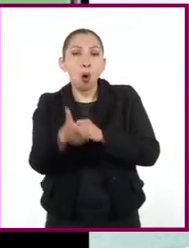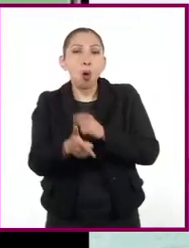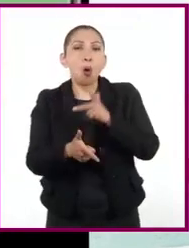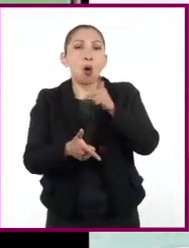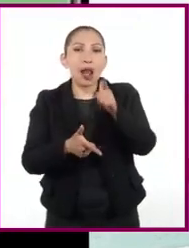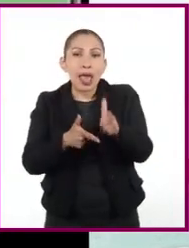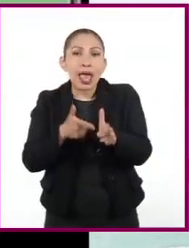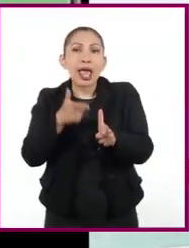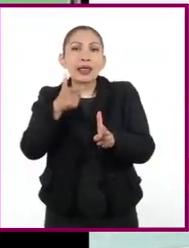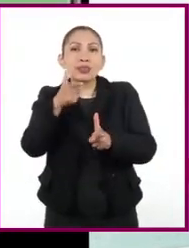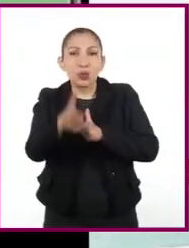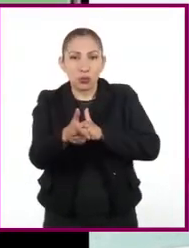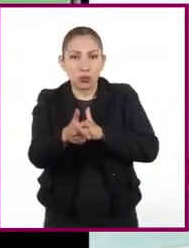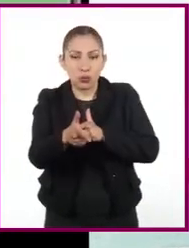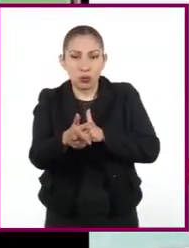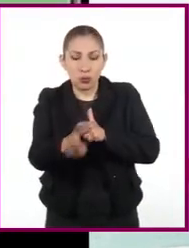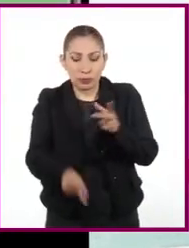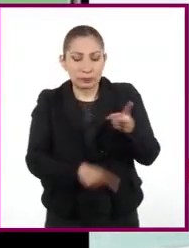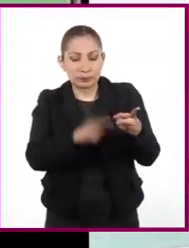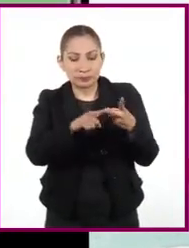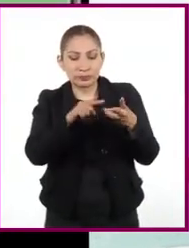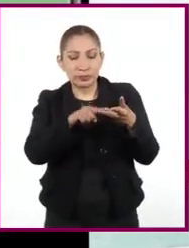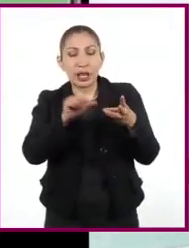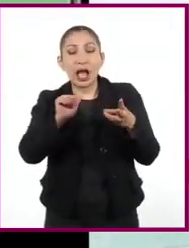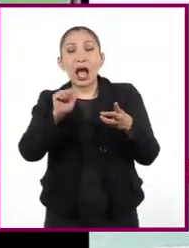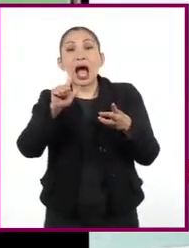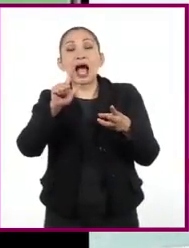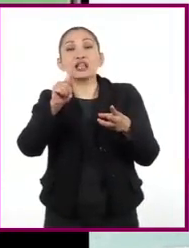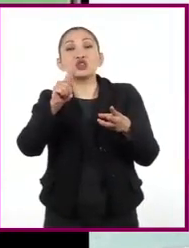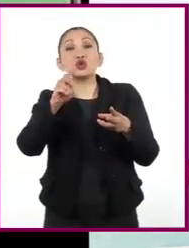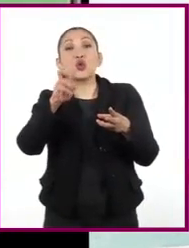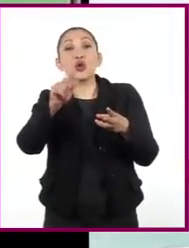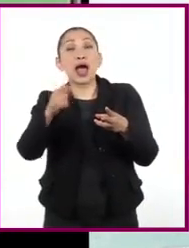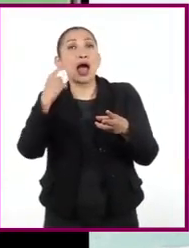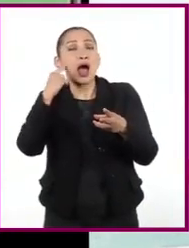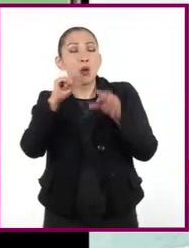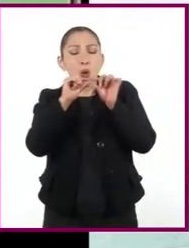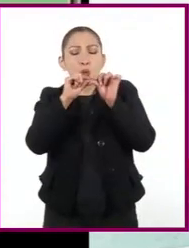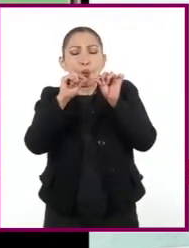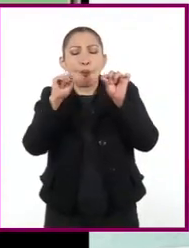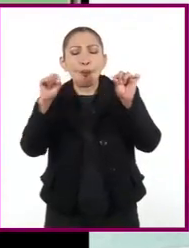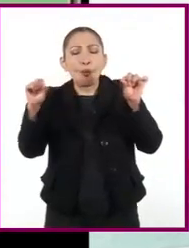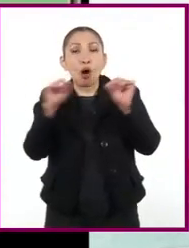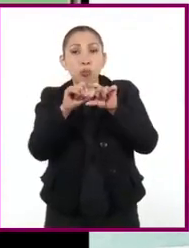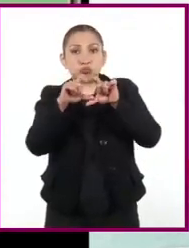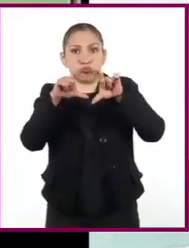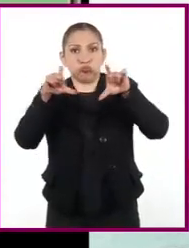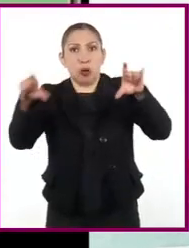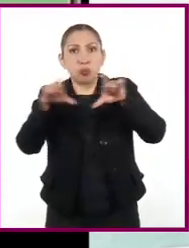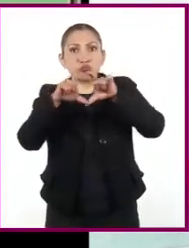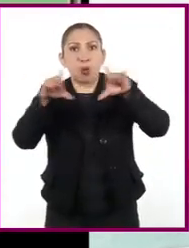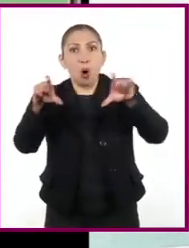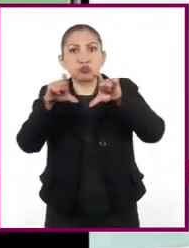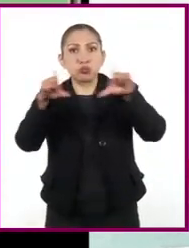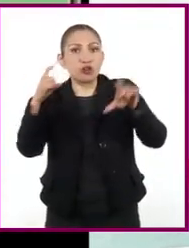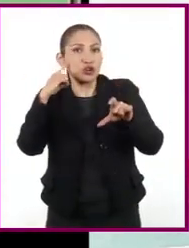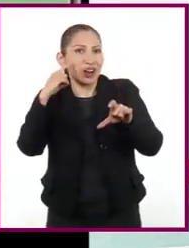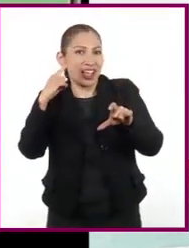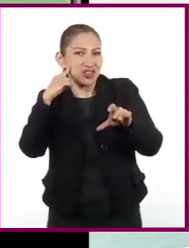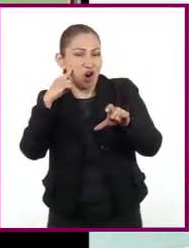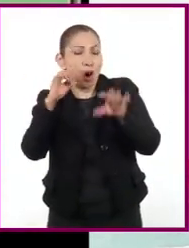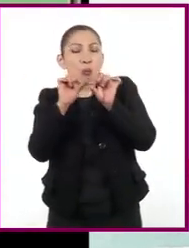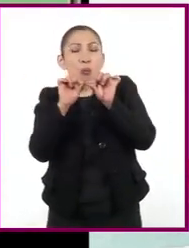muy lento. La altura tiene que ver con los sonidos graves y con los sonidos agudos. Que en este caso, por ejemplo,